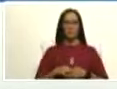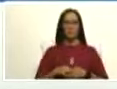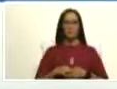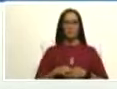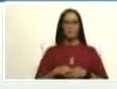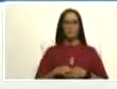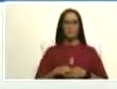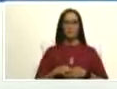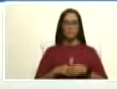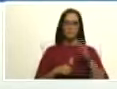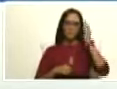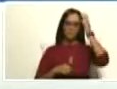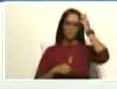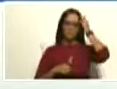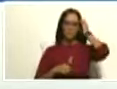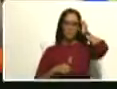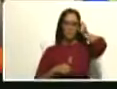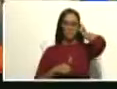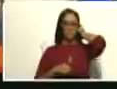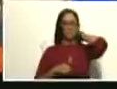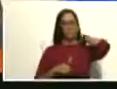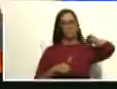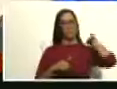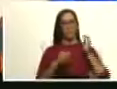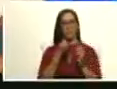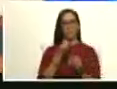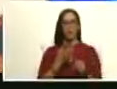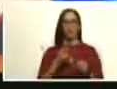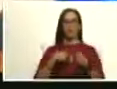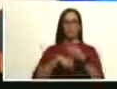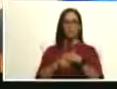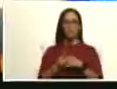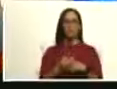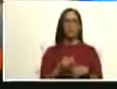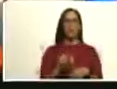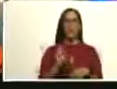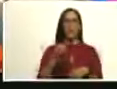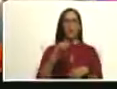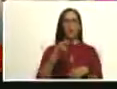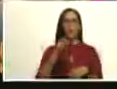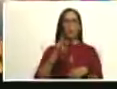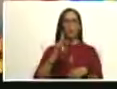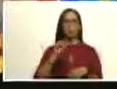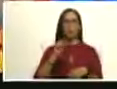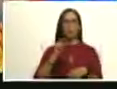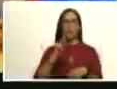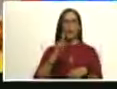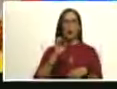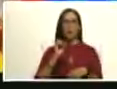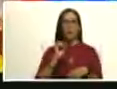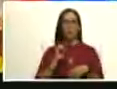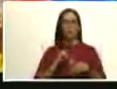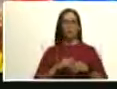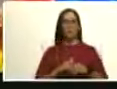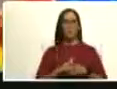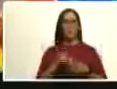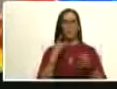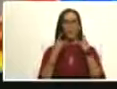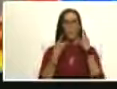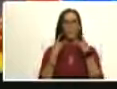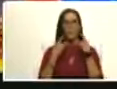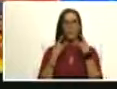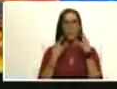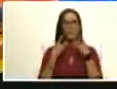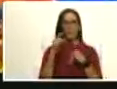Bueno, que esté en full, Gustavo Vizcaíno, ponte las pilas, Vizcaíno, con el SAIME, ponte las pilas.